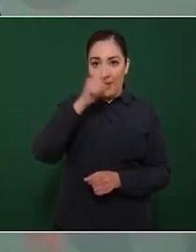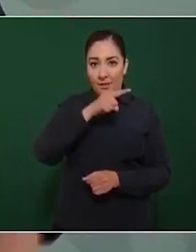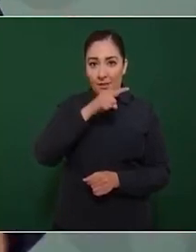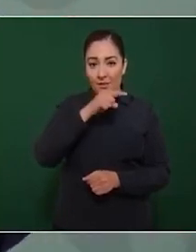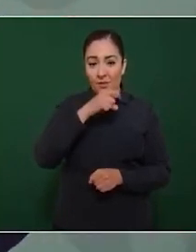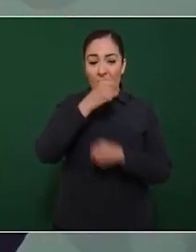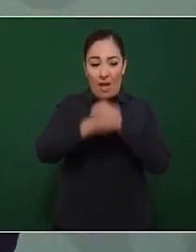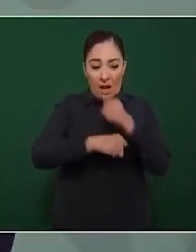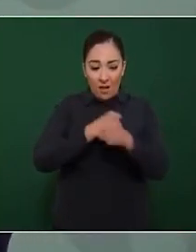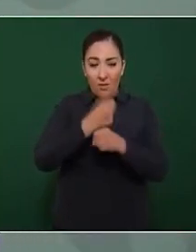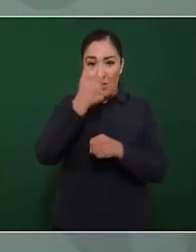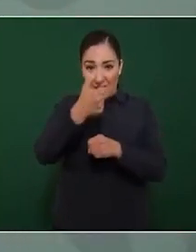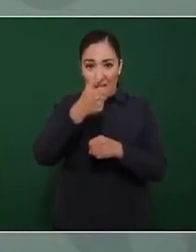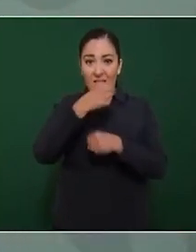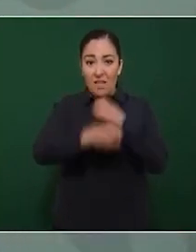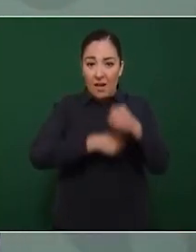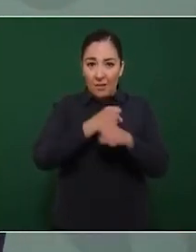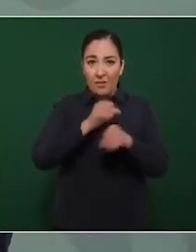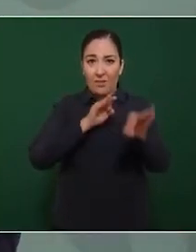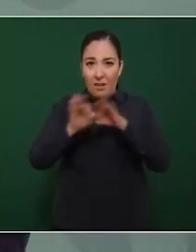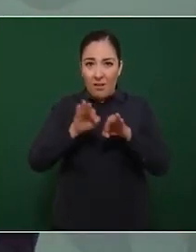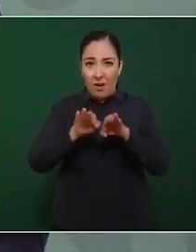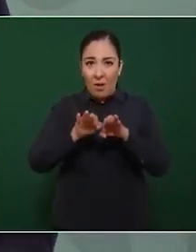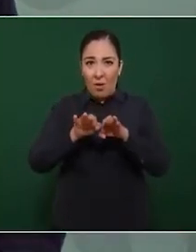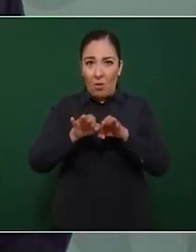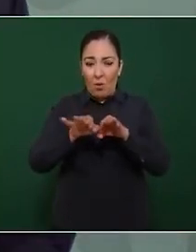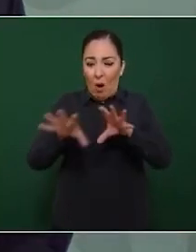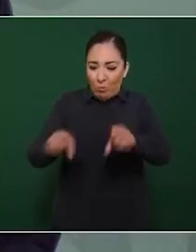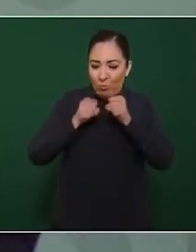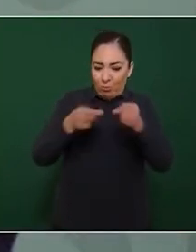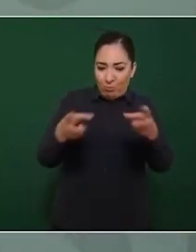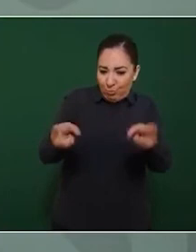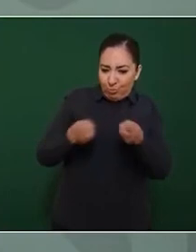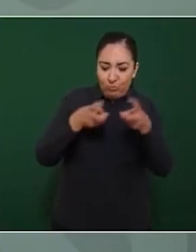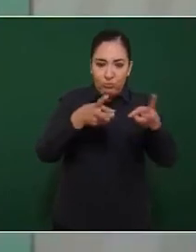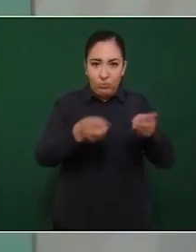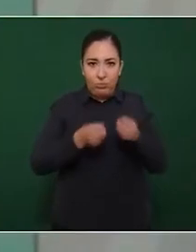fue cuando más se saqueó a nuestro país